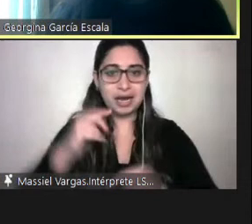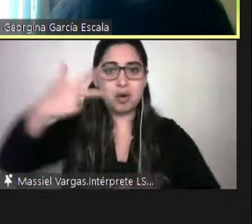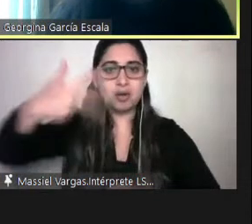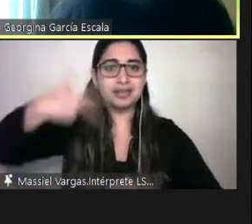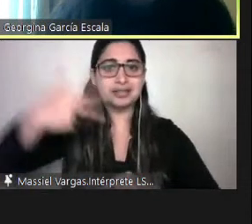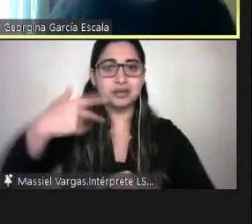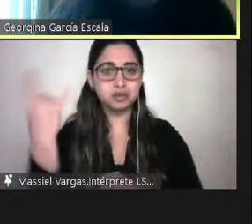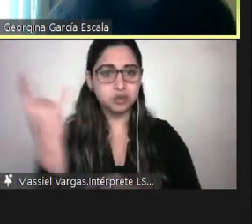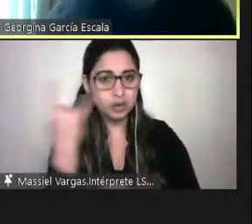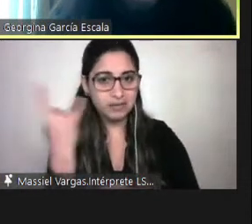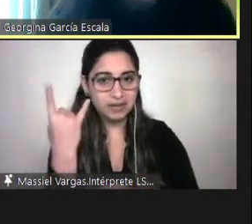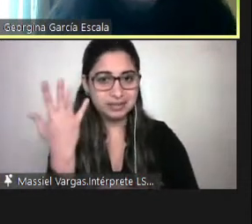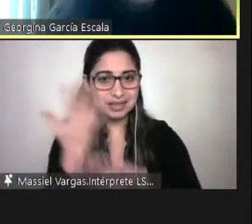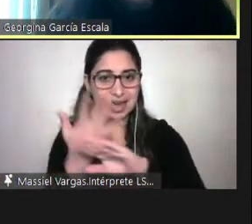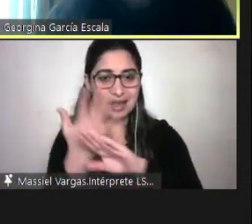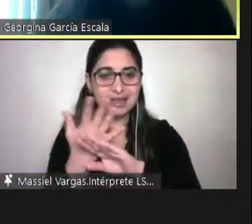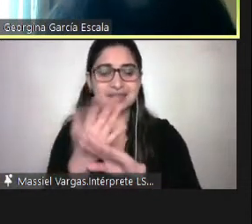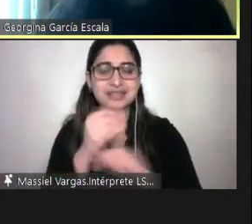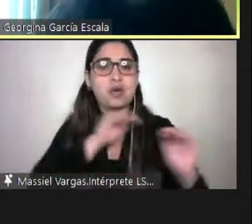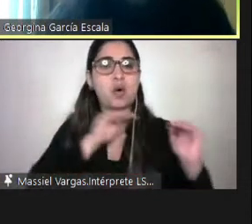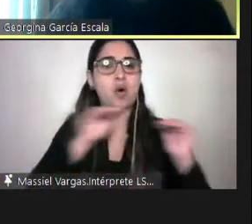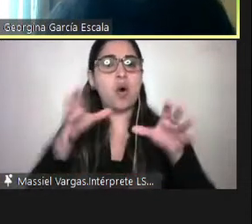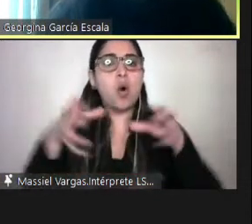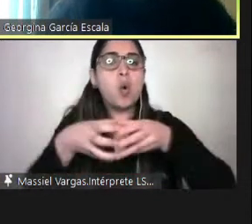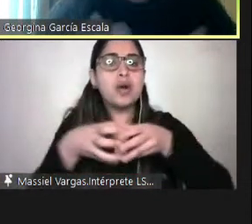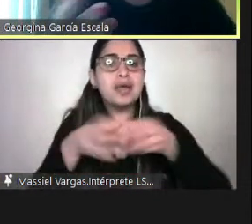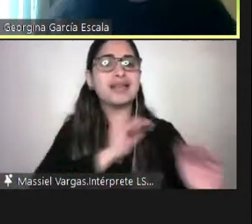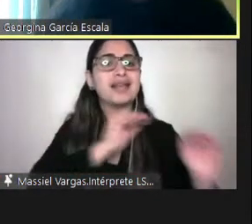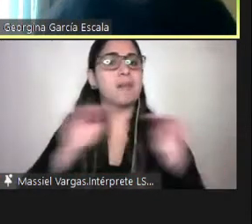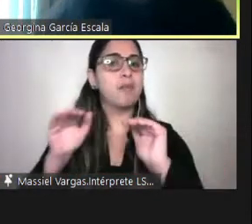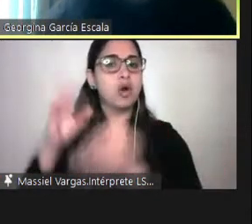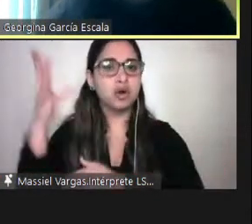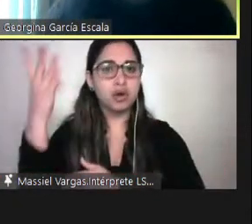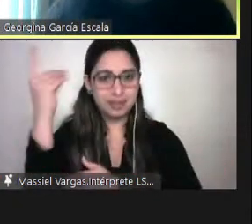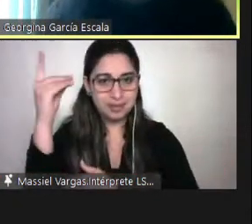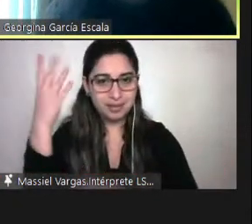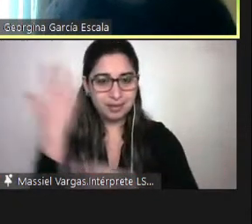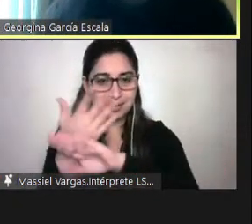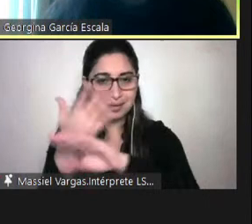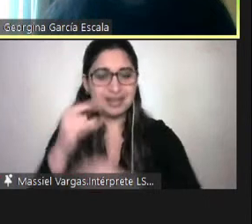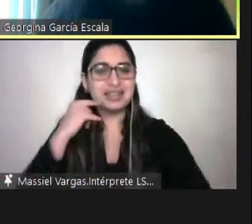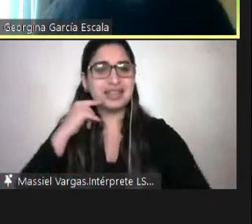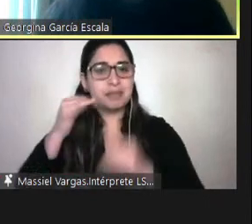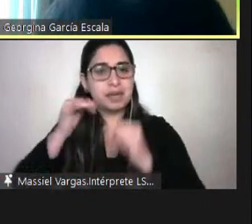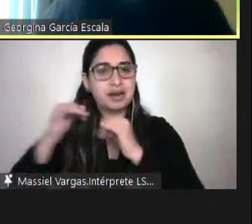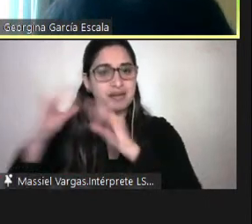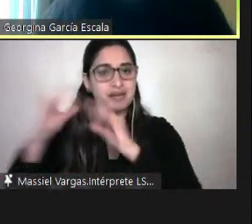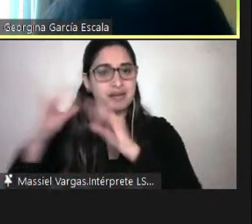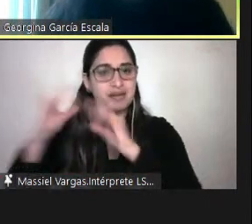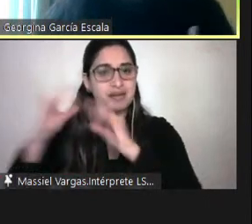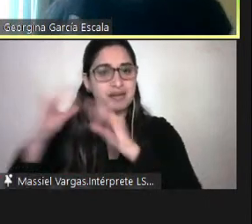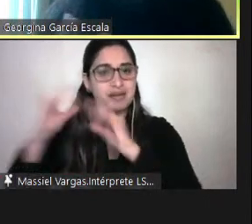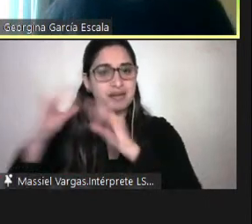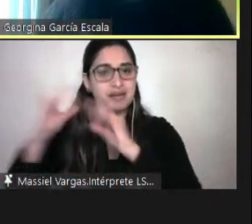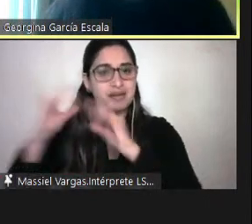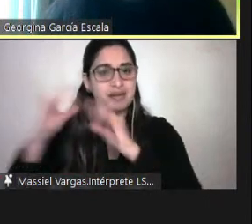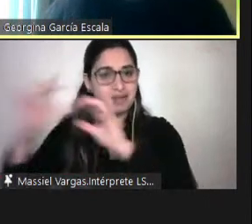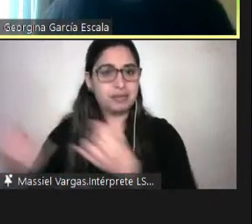Estado, las unidades de apoyo a la discapacidad y en levantamiento de información en el año 2020,